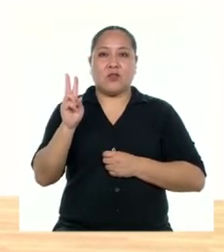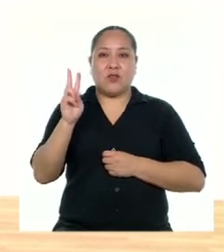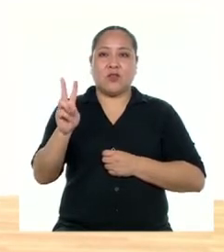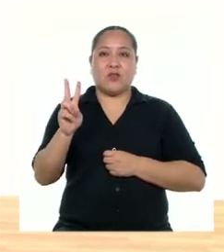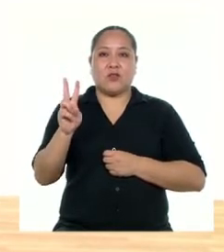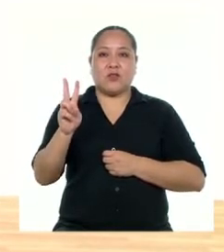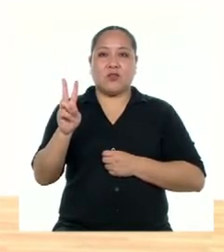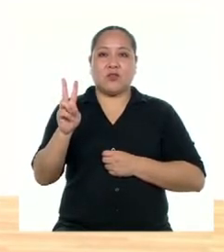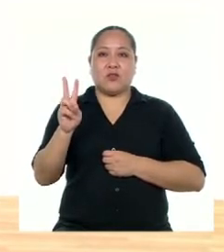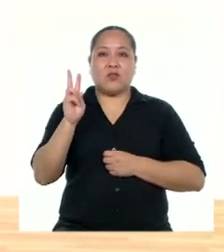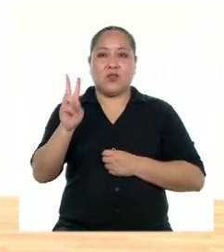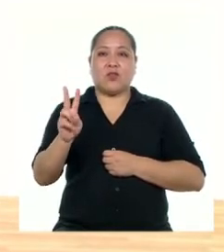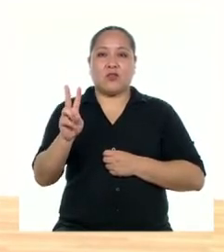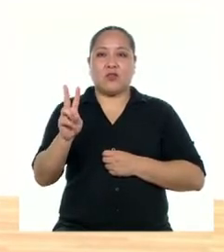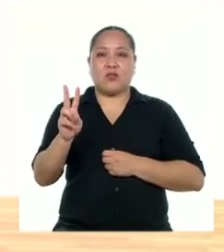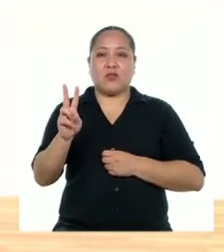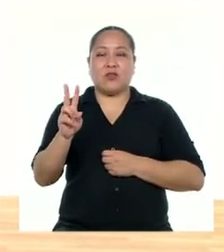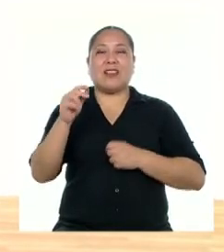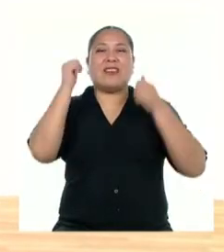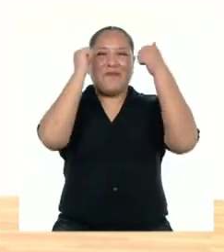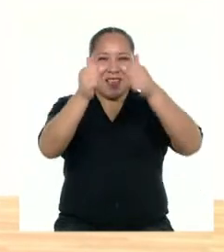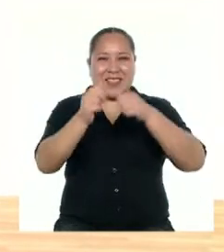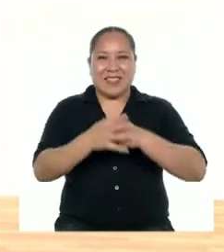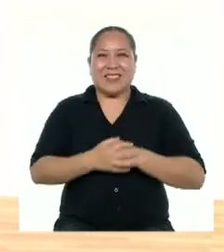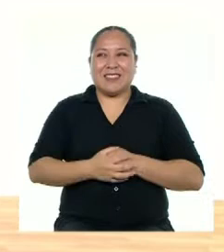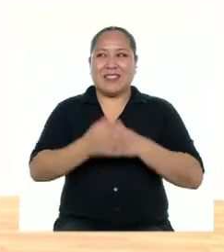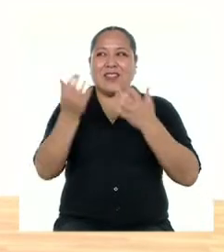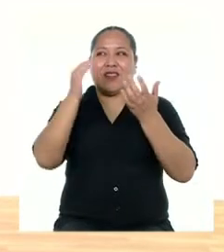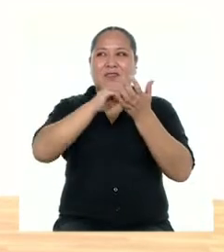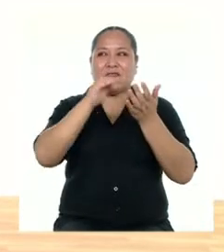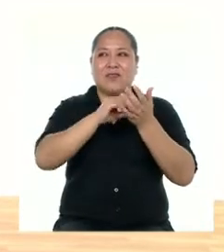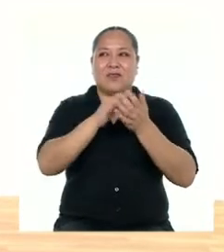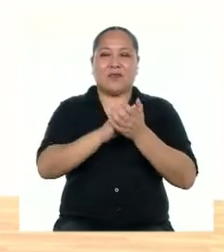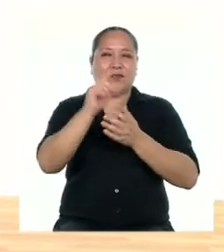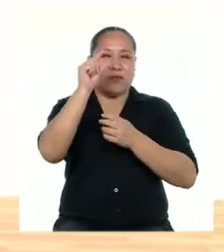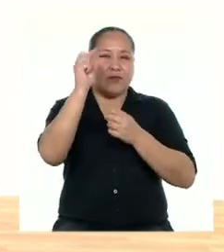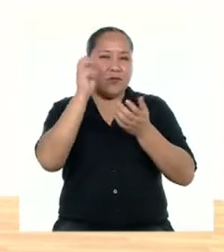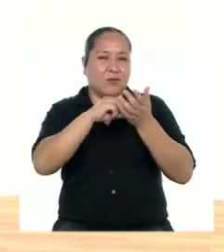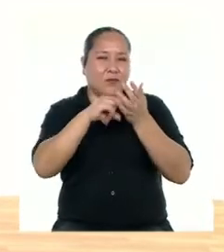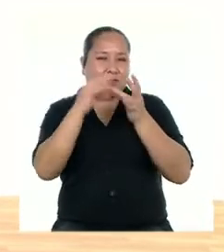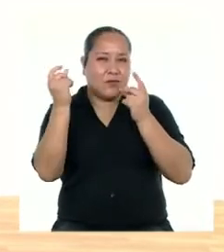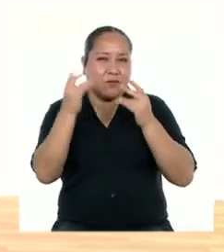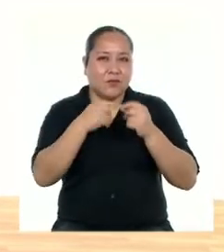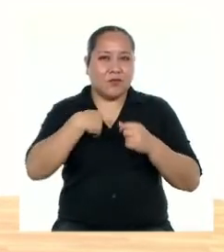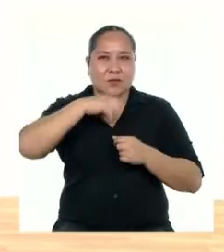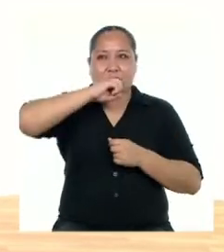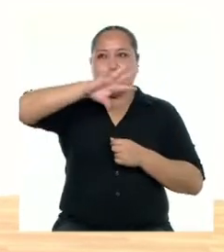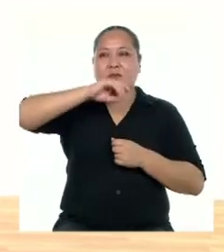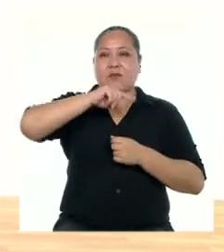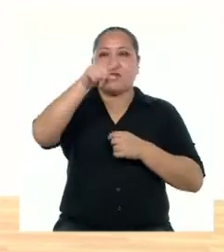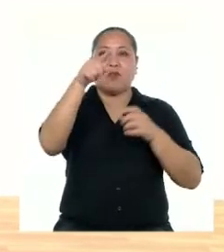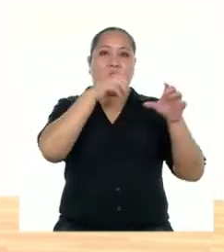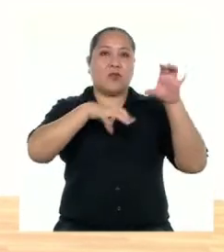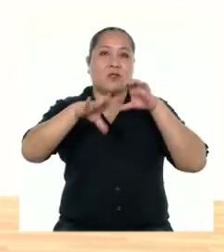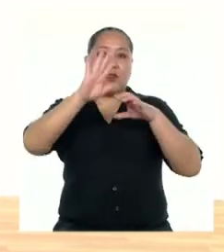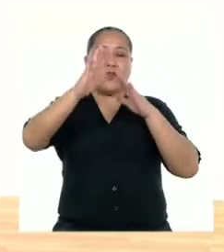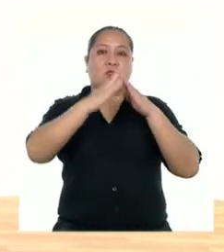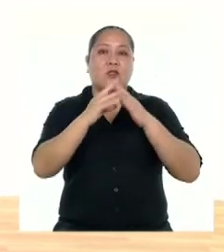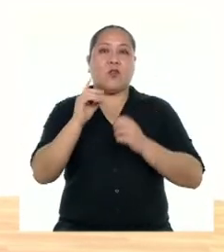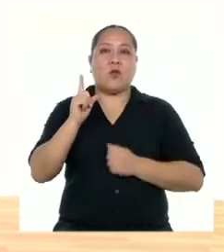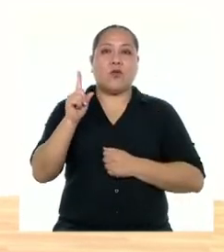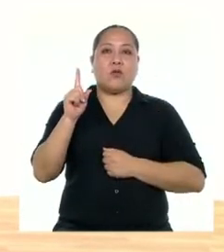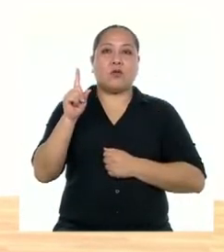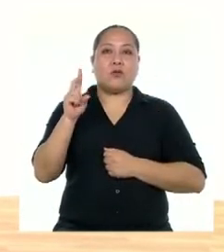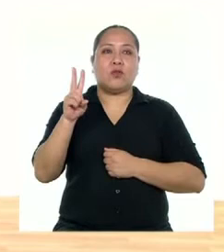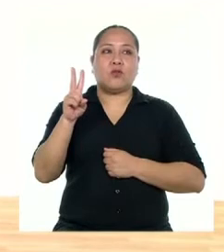dos, dos. Bien. Una vez más. Un poco más rápido. Ahora solo lo voy a decir. Lo vas a hacer tú en tu casa. Uno,